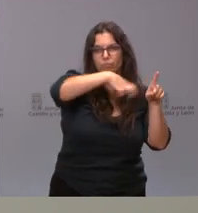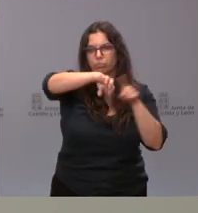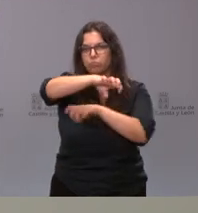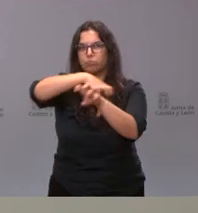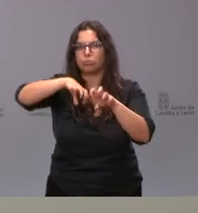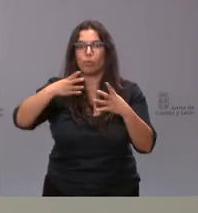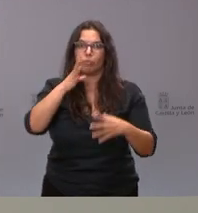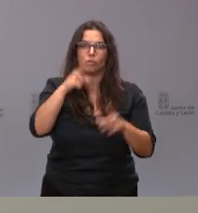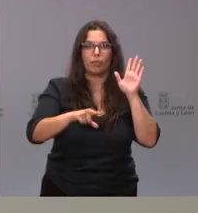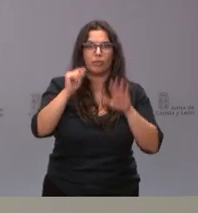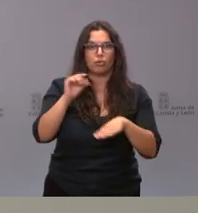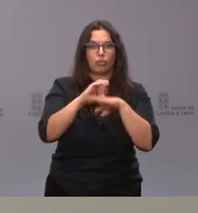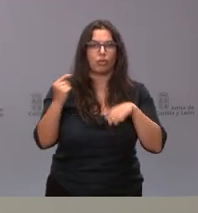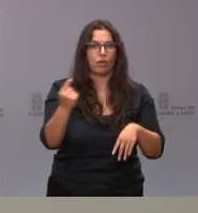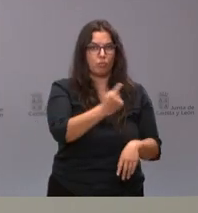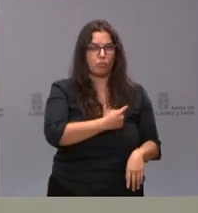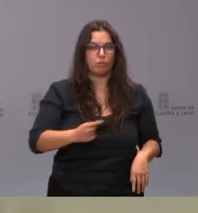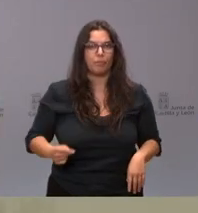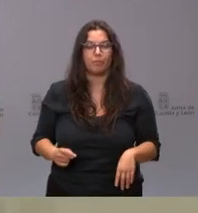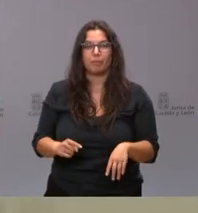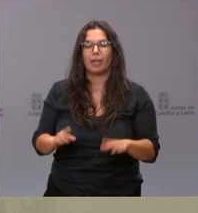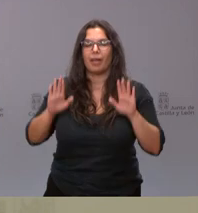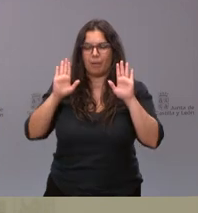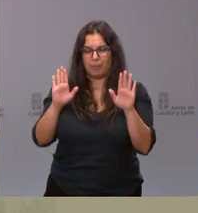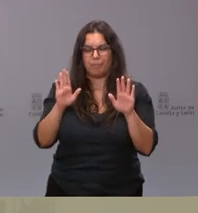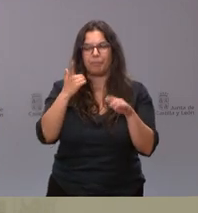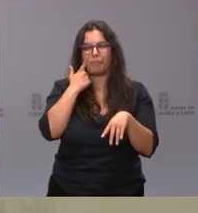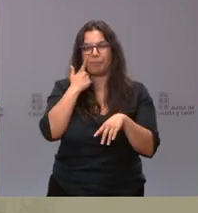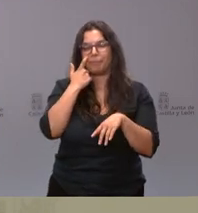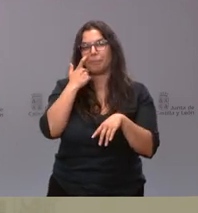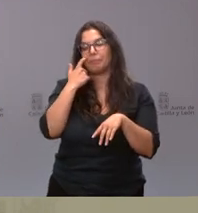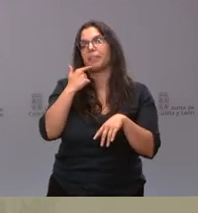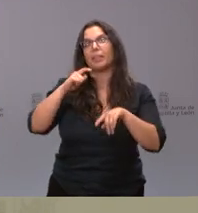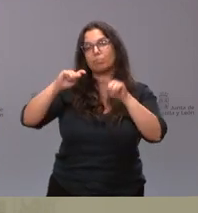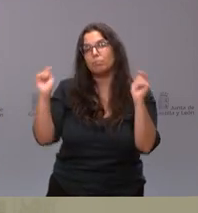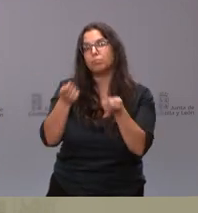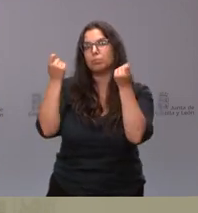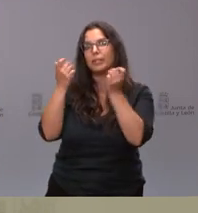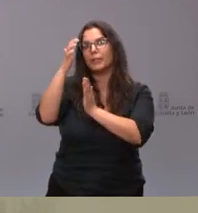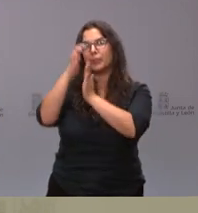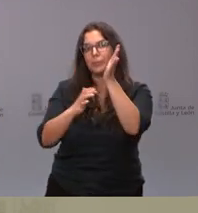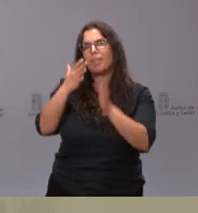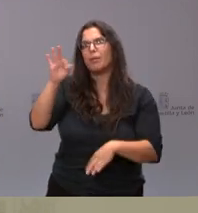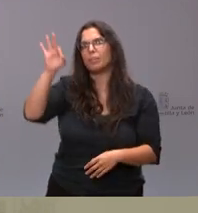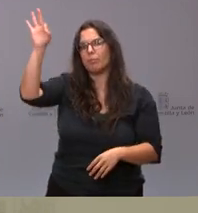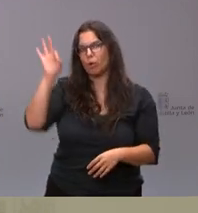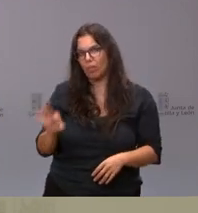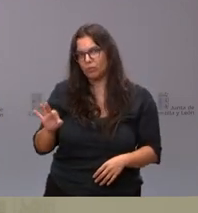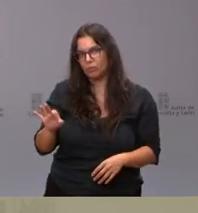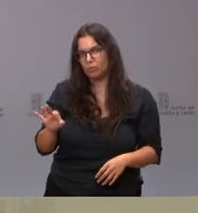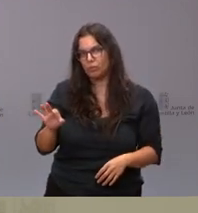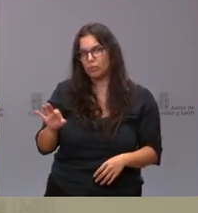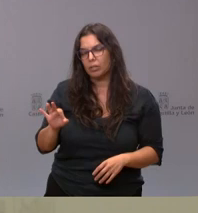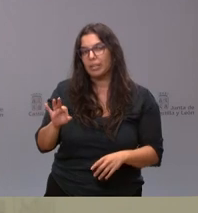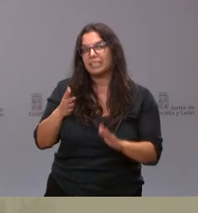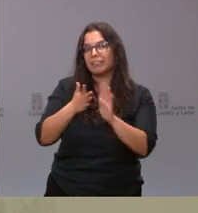decisiones y el trabajo de cada uno de los consejeros. Pero ellos, a ver, se ha anunciado una reducción del 50%, una reducción que equivale